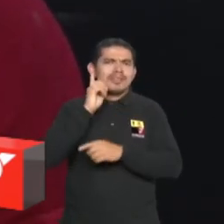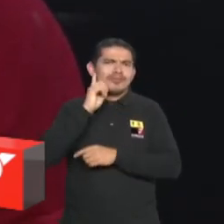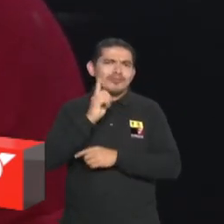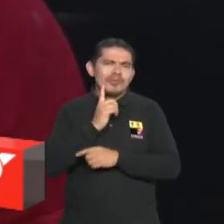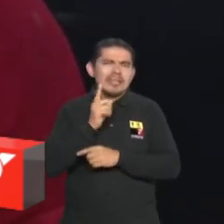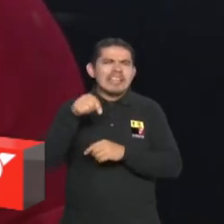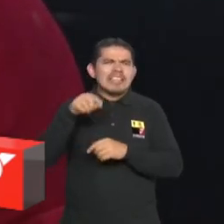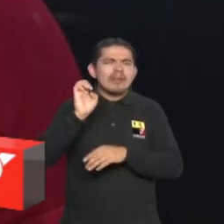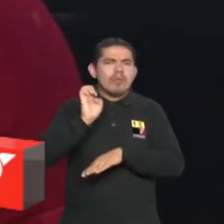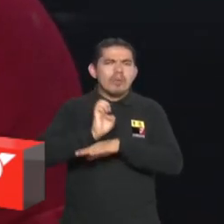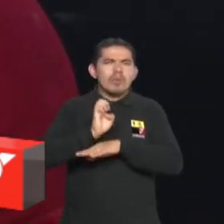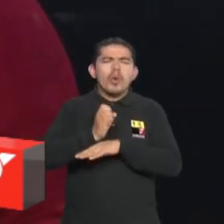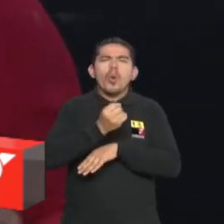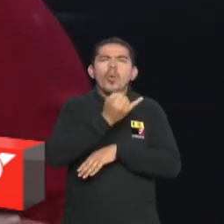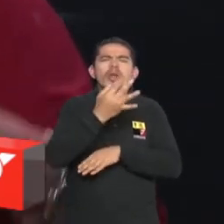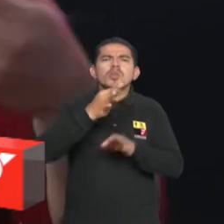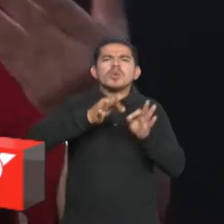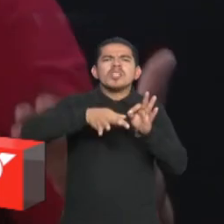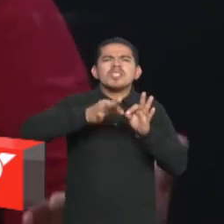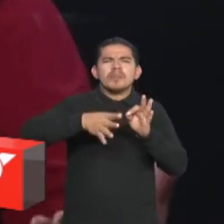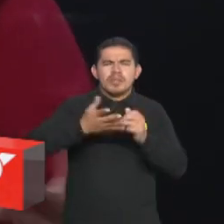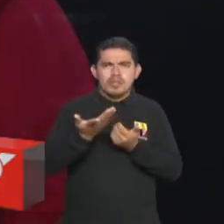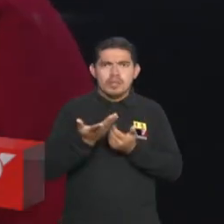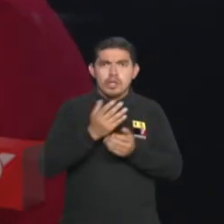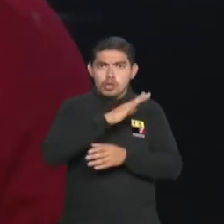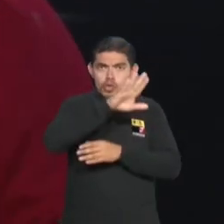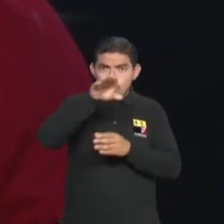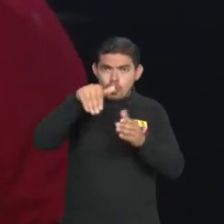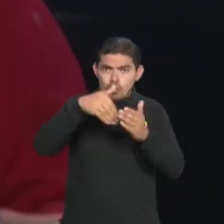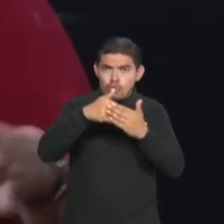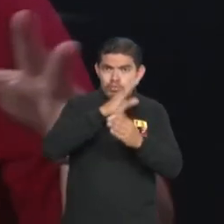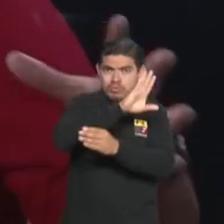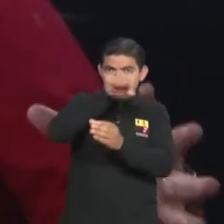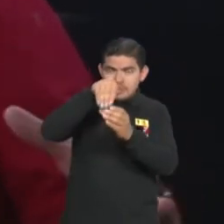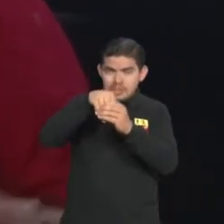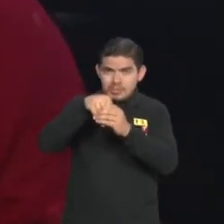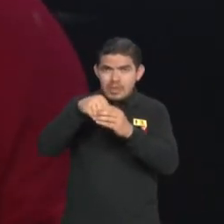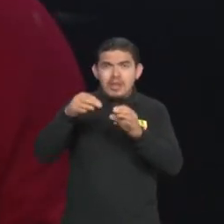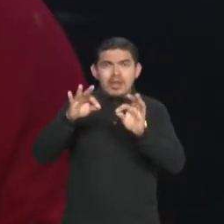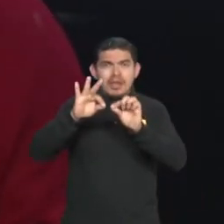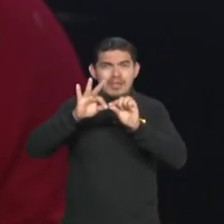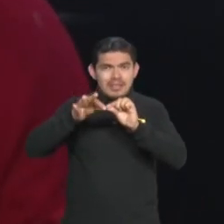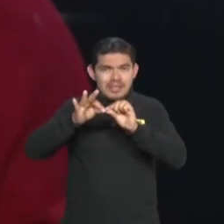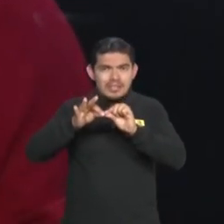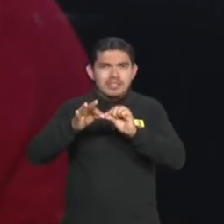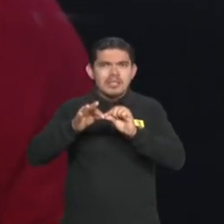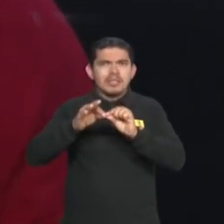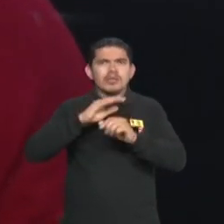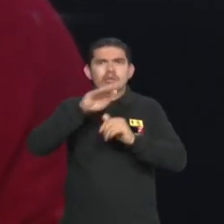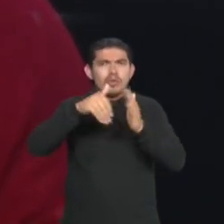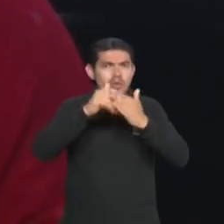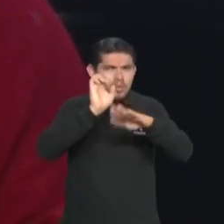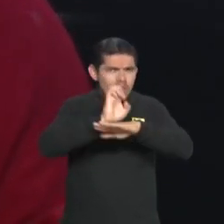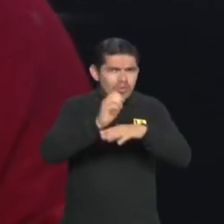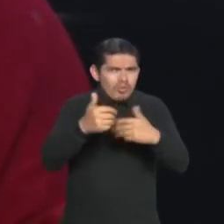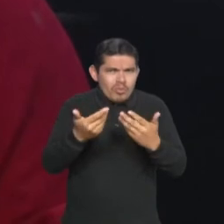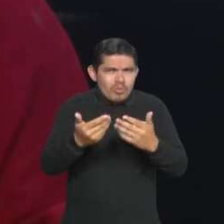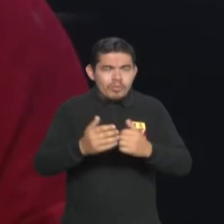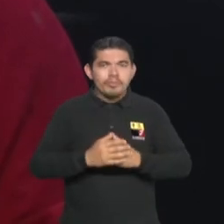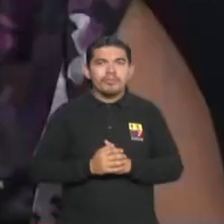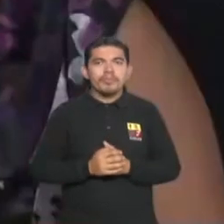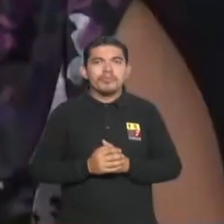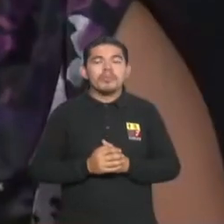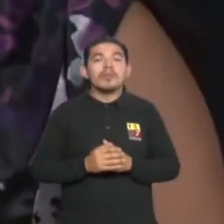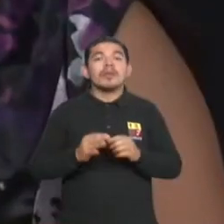intérpretes de lengua de señas tenemos? Todos son miembros de la asociación, están a nivel nacional. ¿Cómo estamos en ese ámbito? Bueno, la asociación